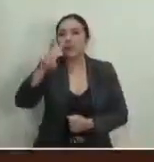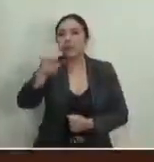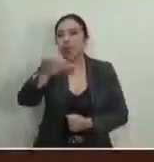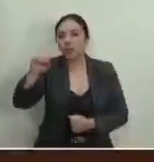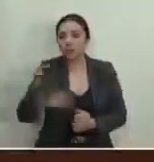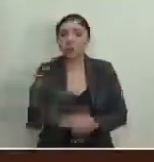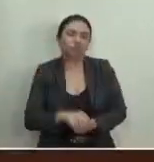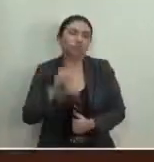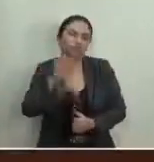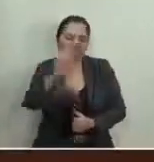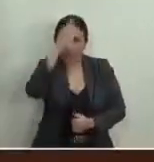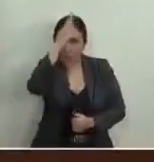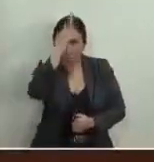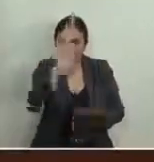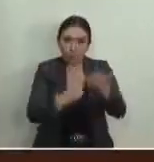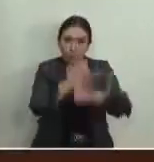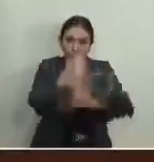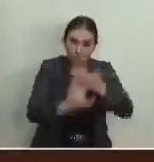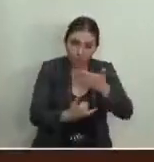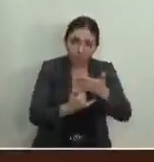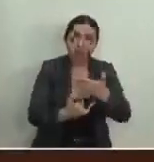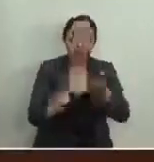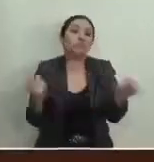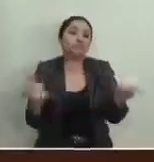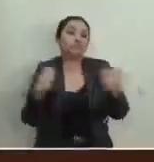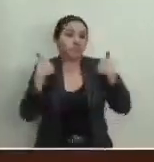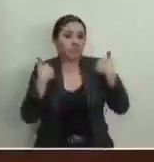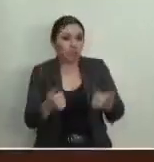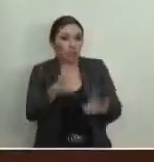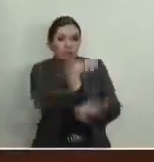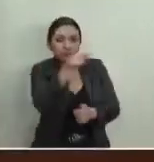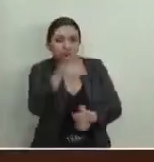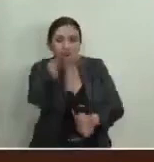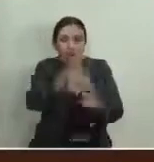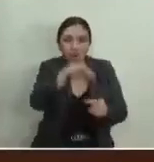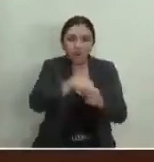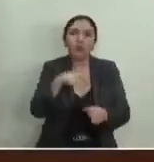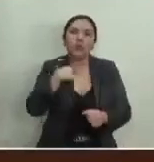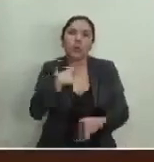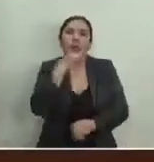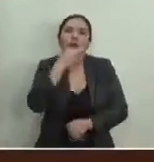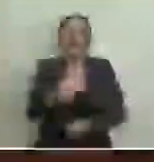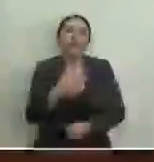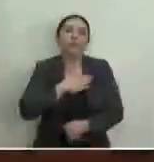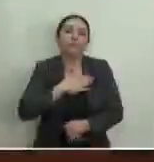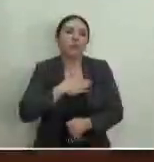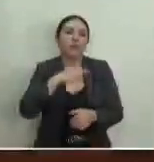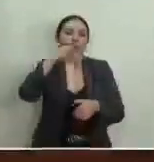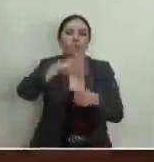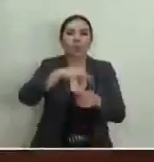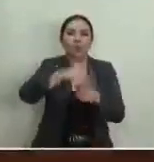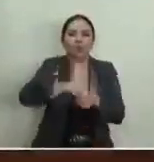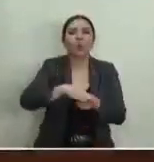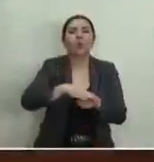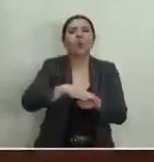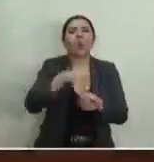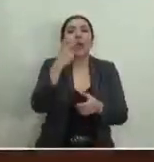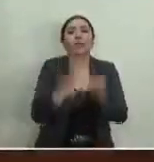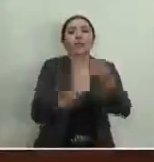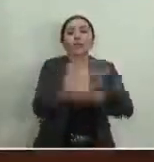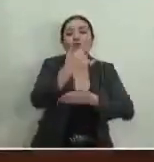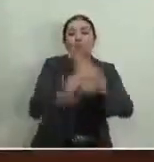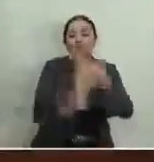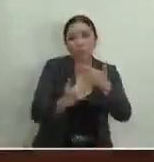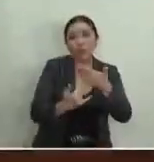A favor del proyecto y viendo la esencia de las votaciones, anunciando la emisión de que el proyecto que